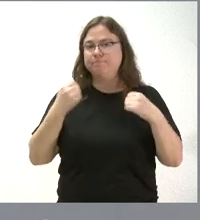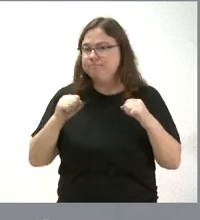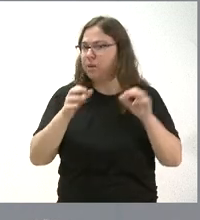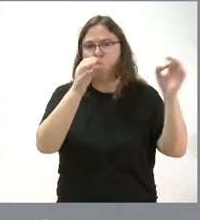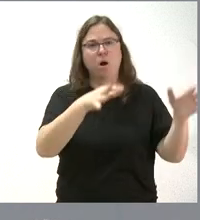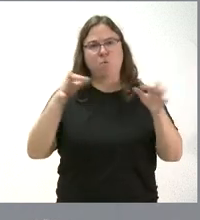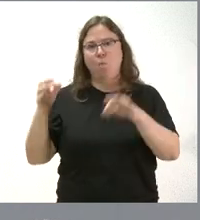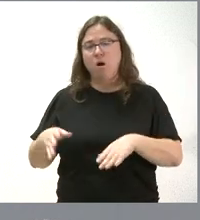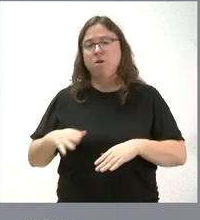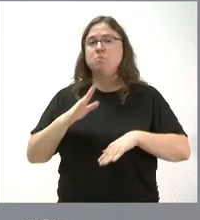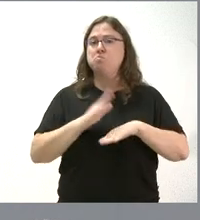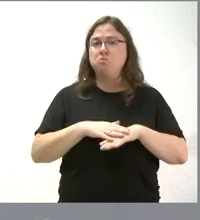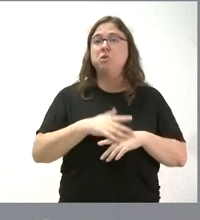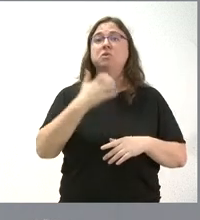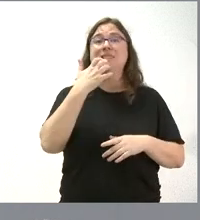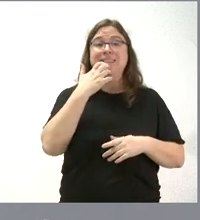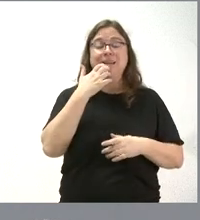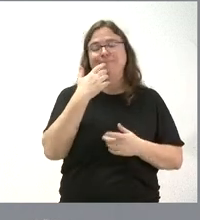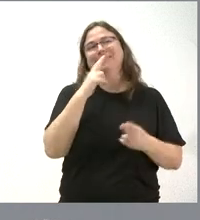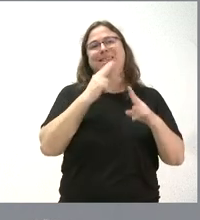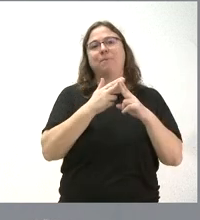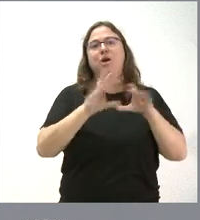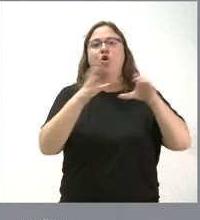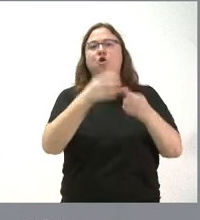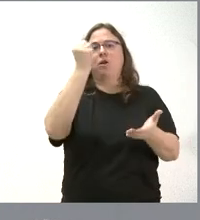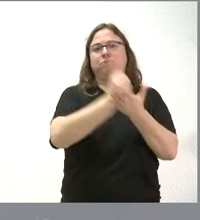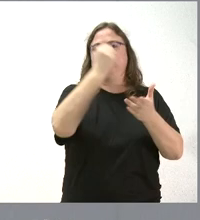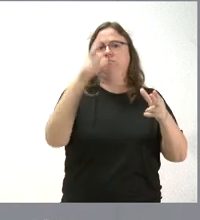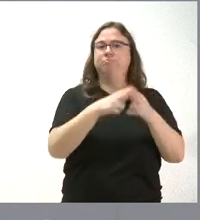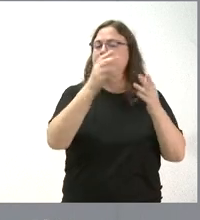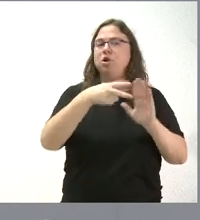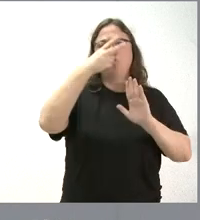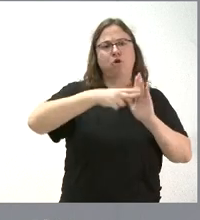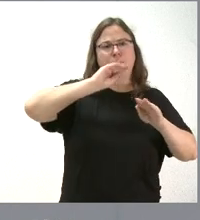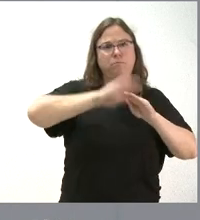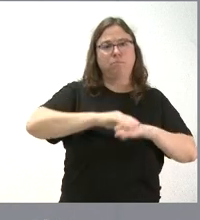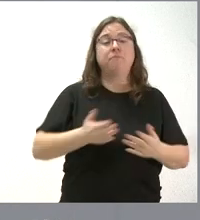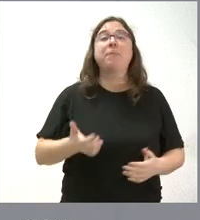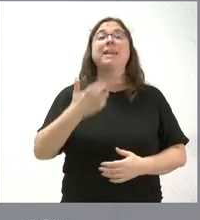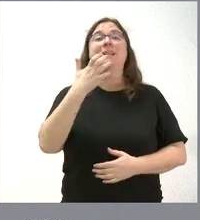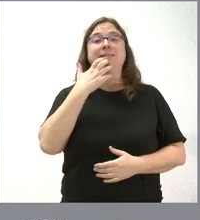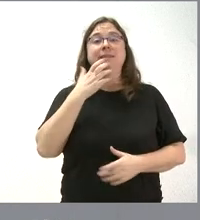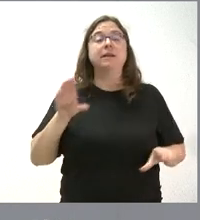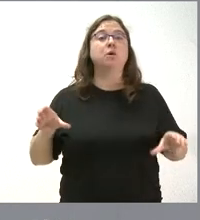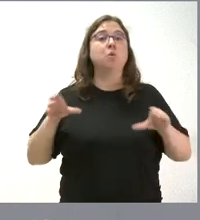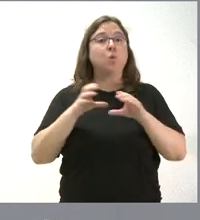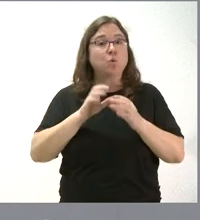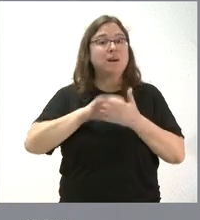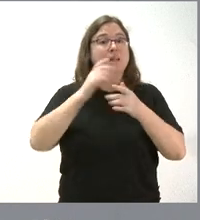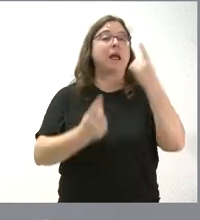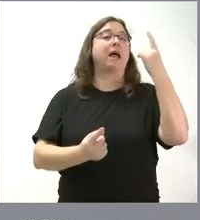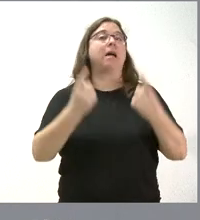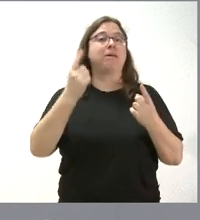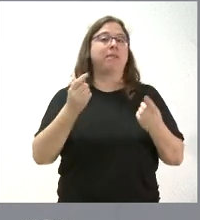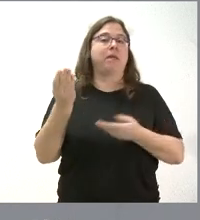mismas y, lógicamente, es la manera en que están colegiados, están sujetos a toda la normativa que hay en este ámbito. El que la Junta tenga determinadas actuaciones en la